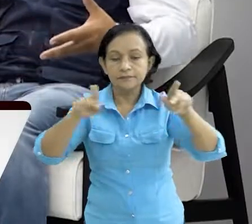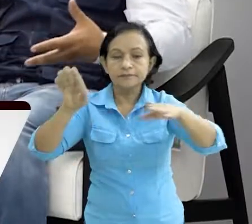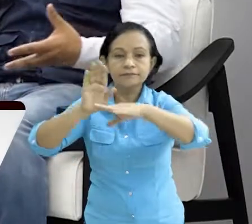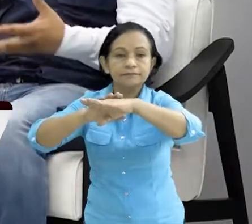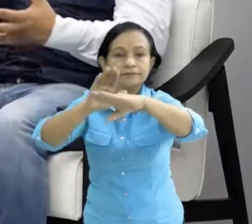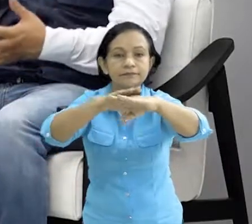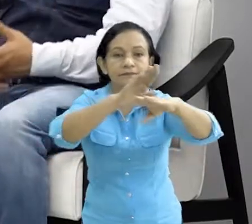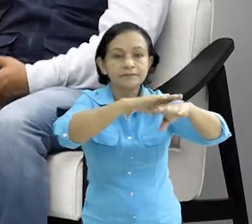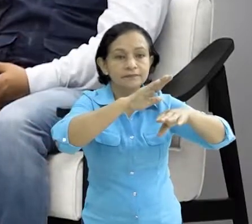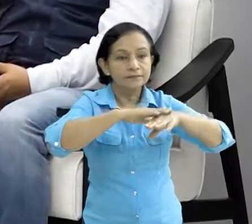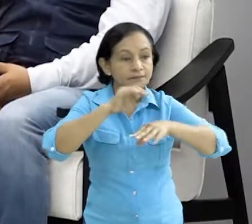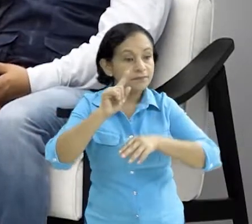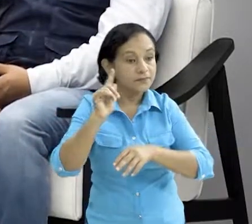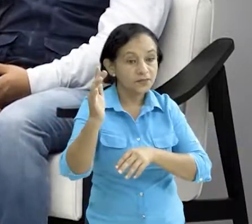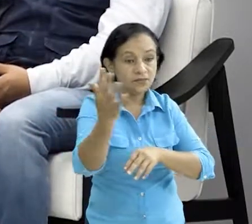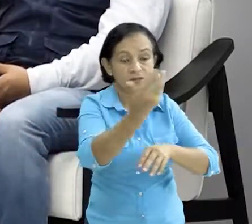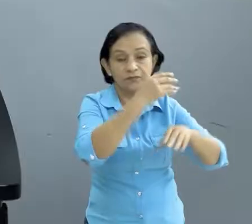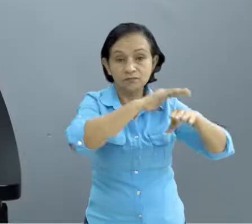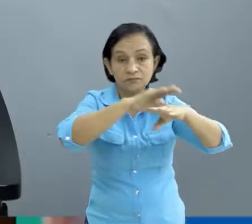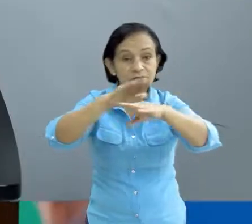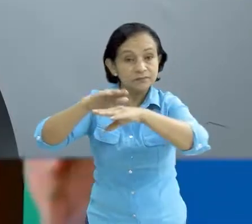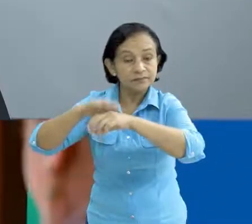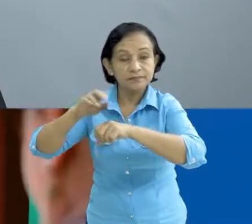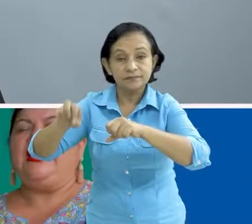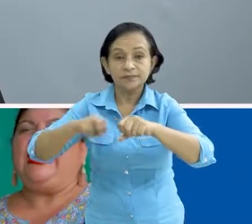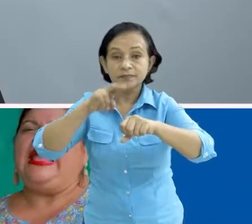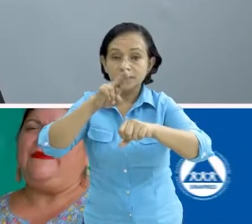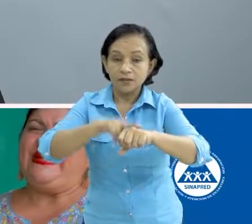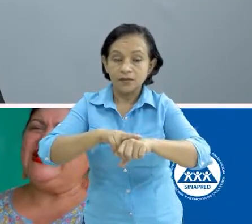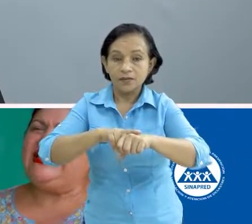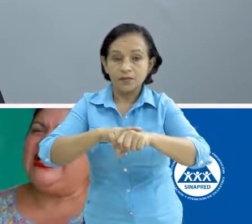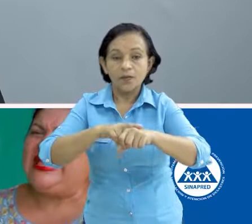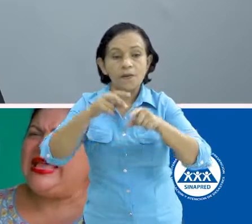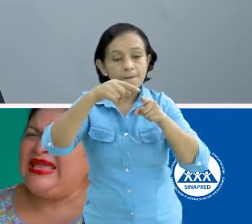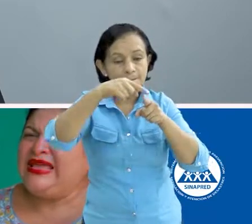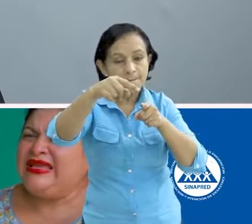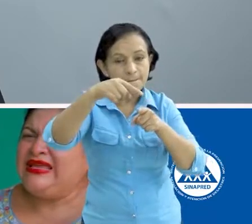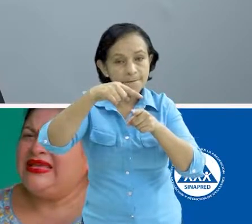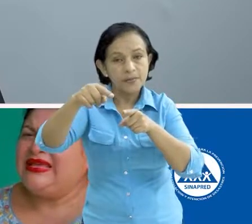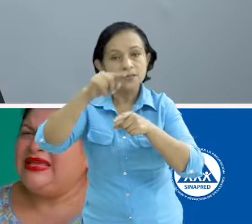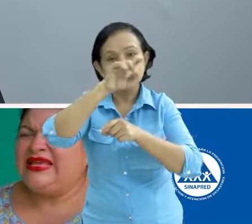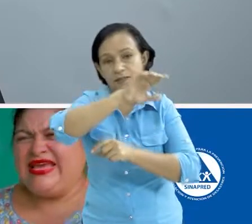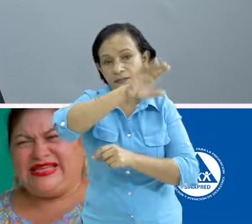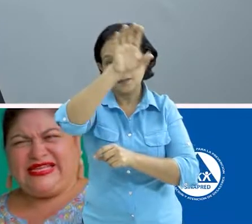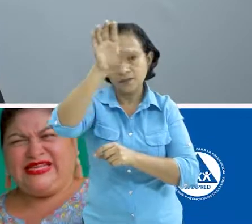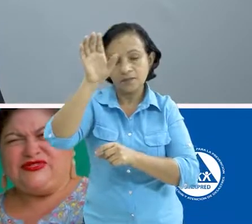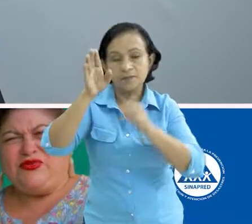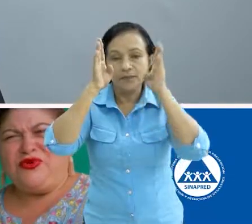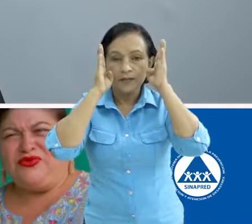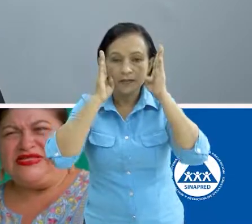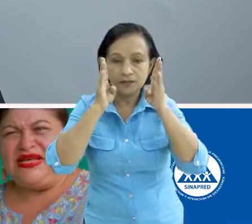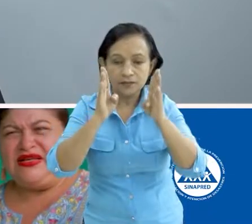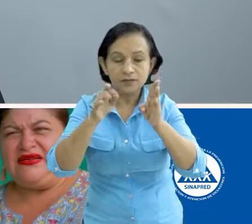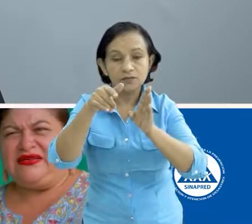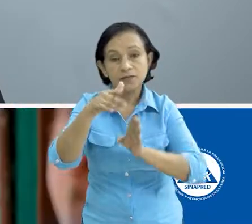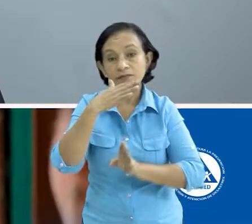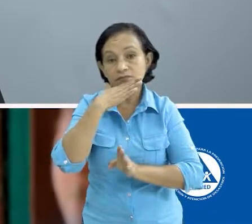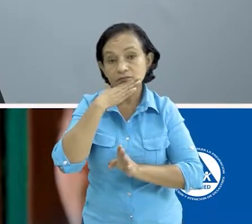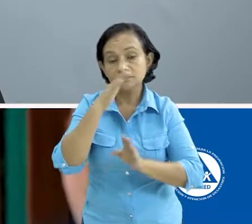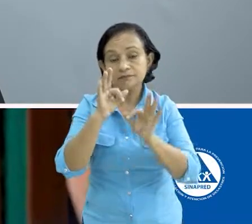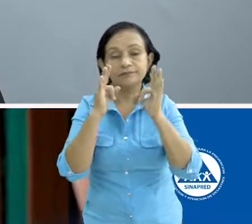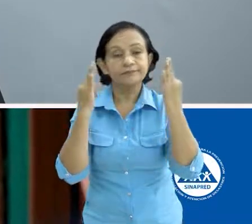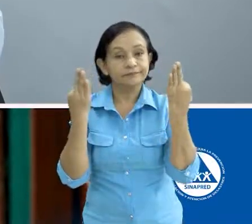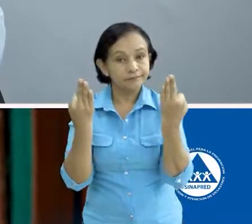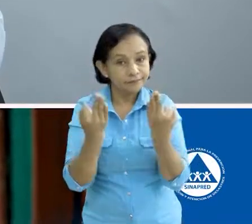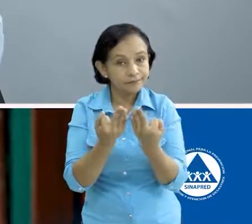empieza a llamar a todo el sistema nacional o al sistema municipal, departamental, para la atención de esa emergencia. Entonces,